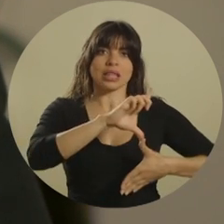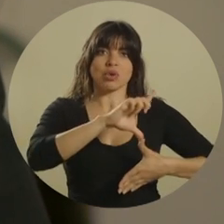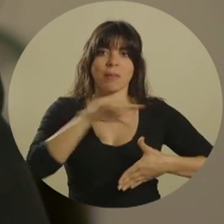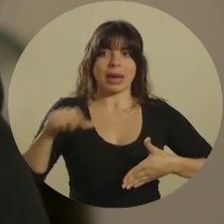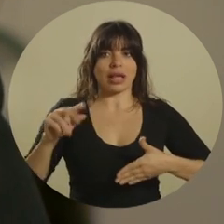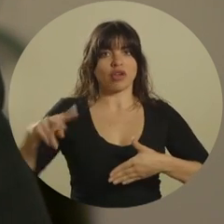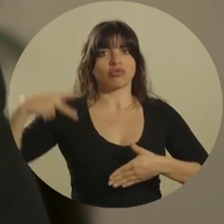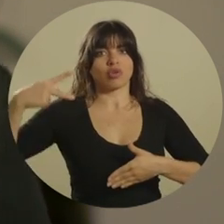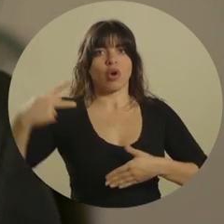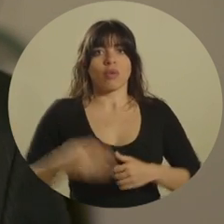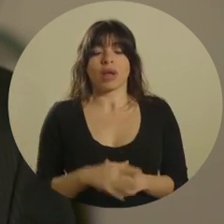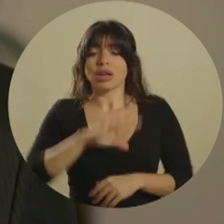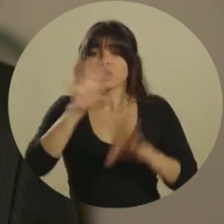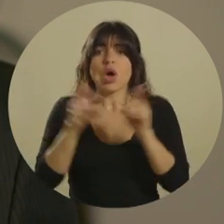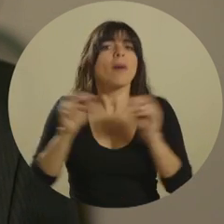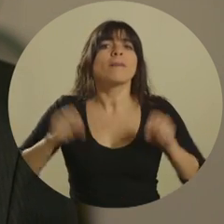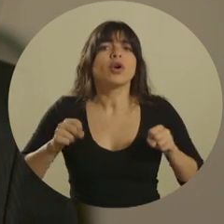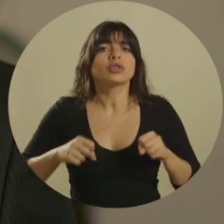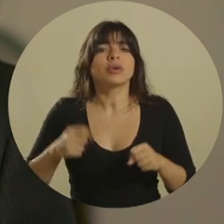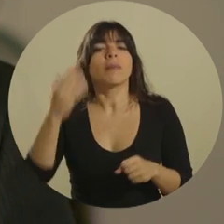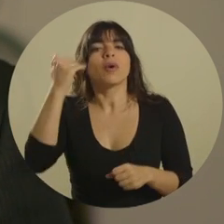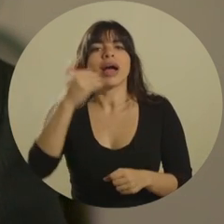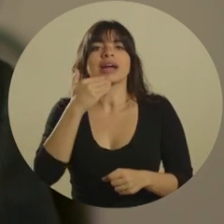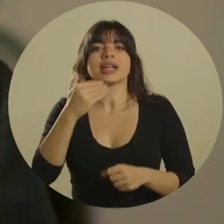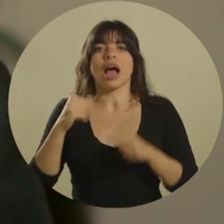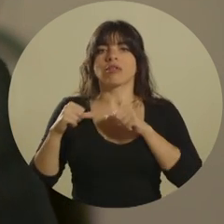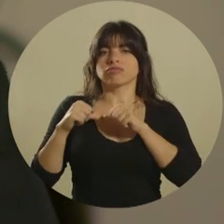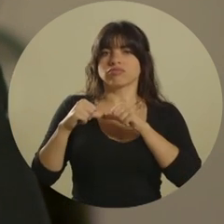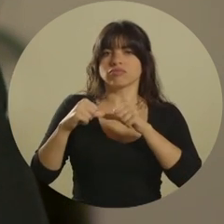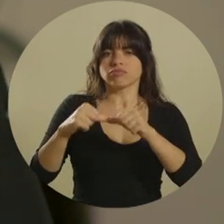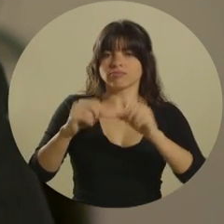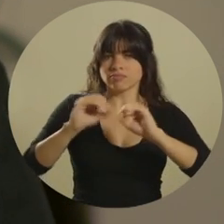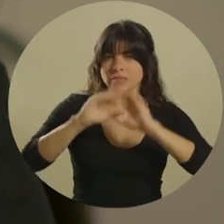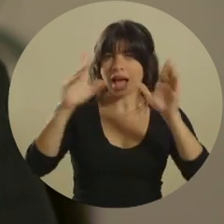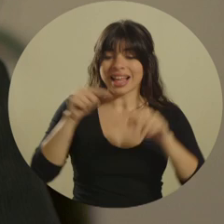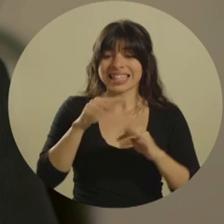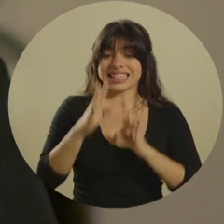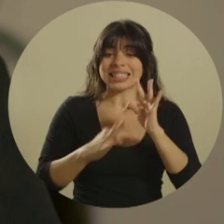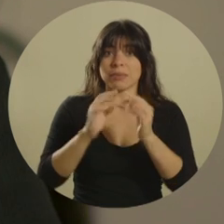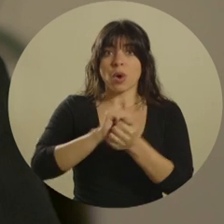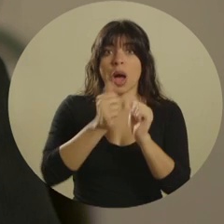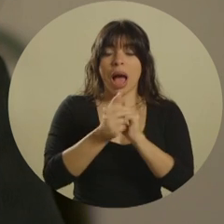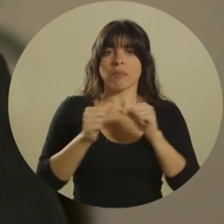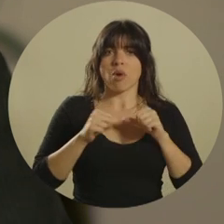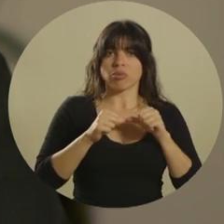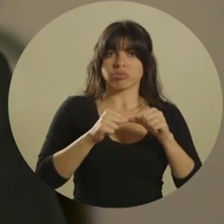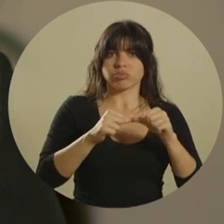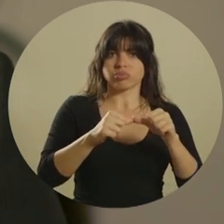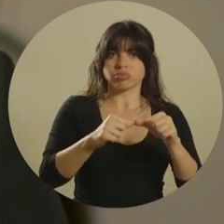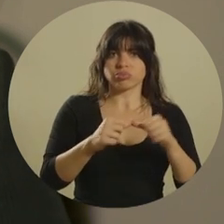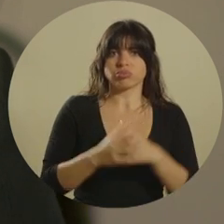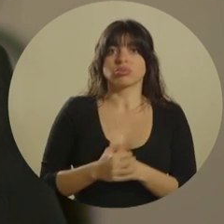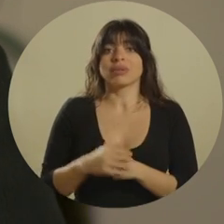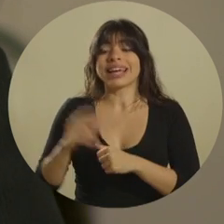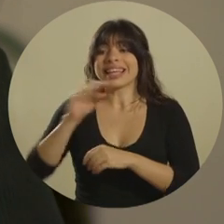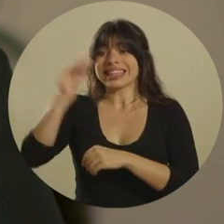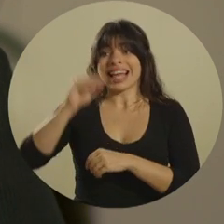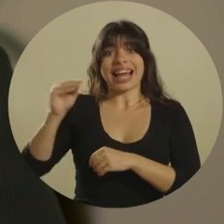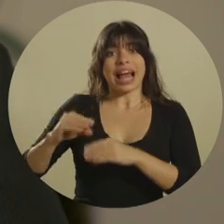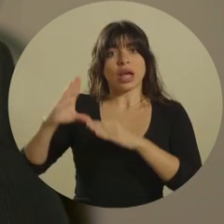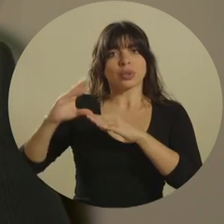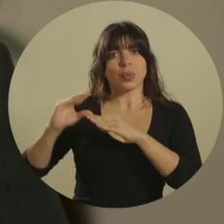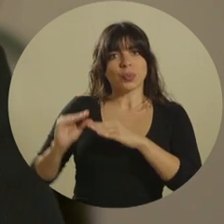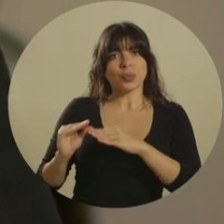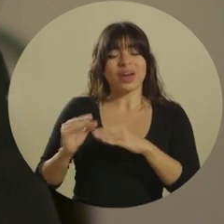latinoamericano. Esto ha sido posible gracias a la estabilidad y la transparencia del tipo de cambio, la baja en las tasas de